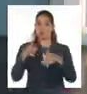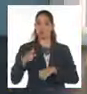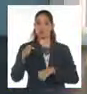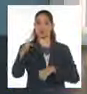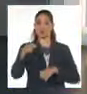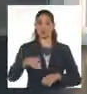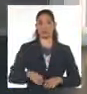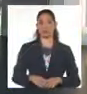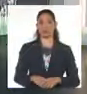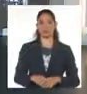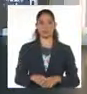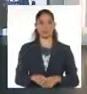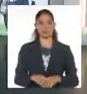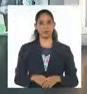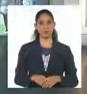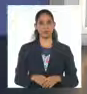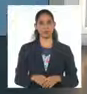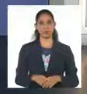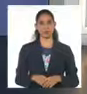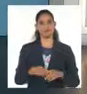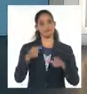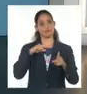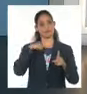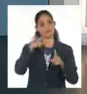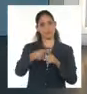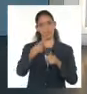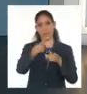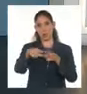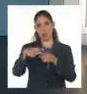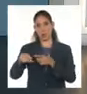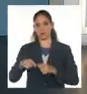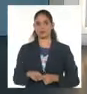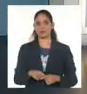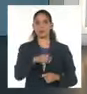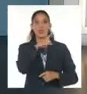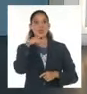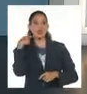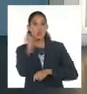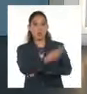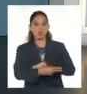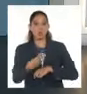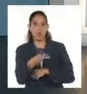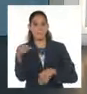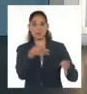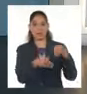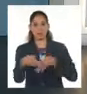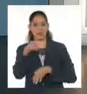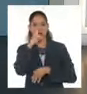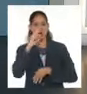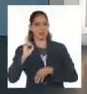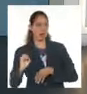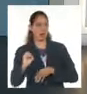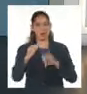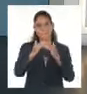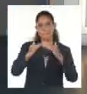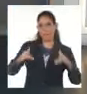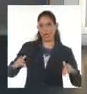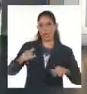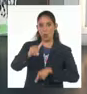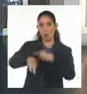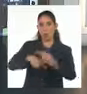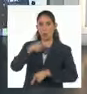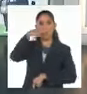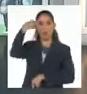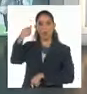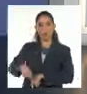y avanzamos con más rusia no participará en la segunda cumbre de paz sobre ucrania de acuerdo con las